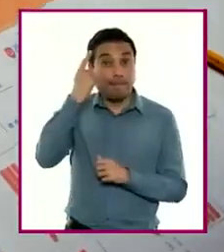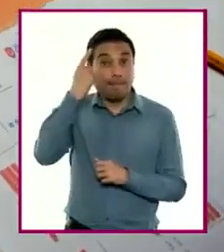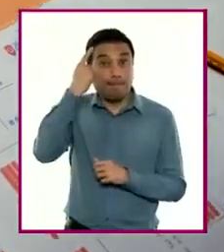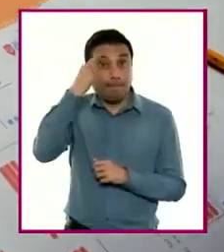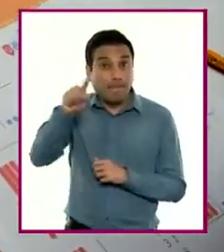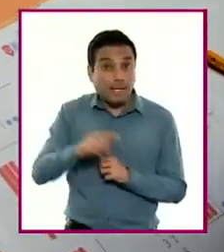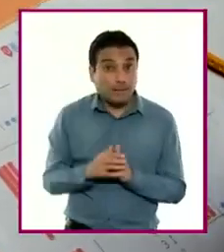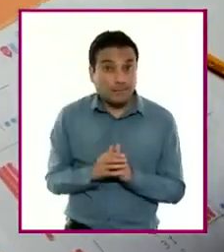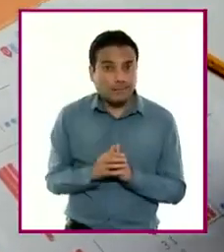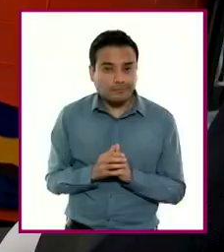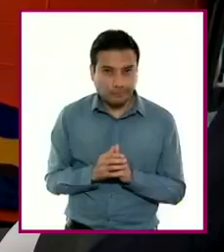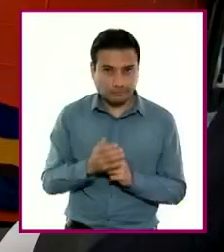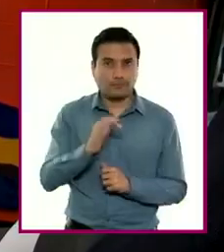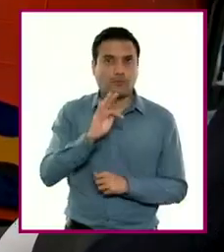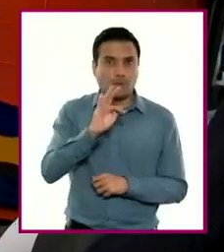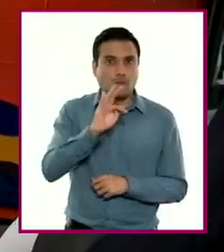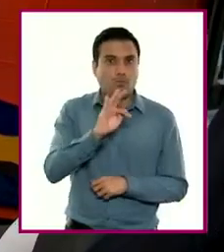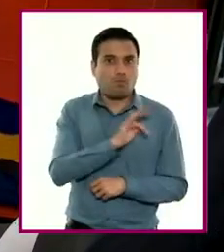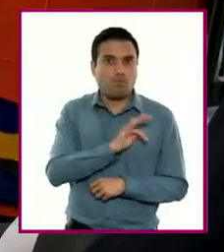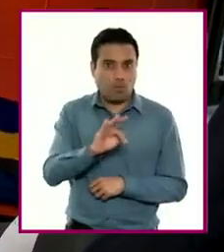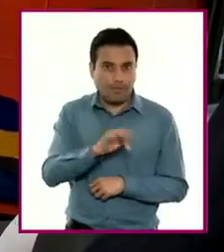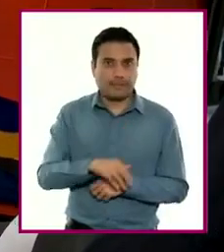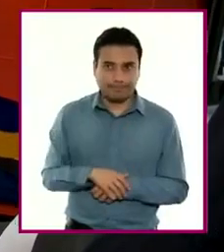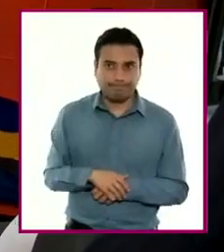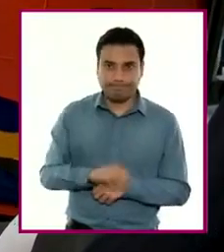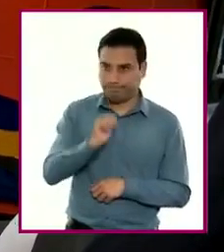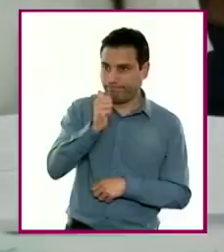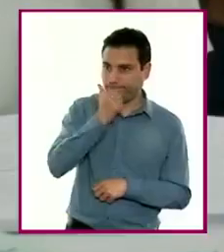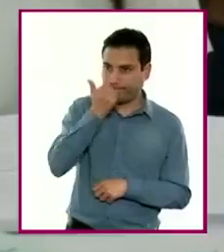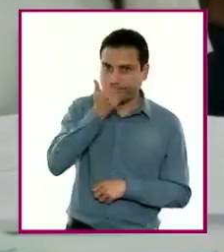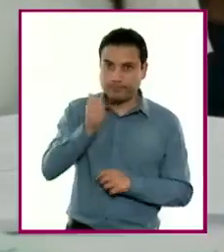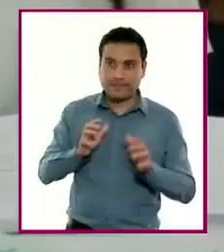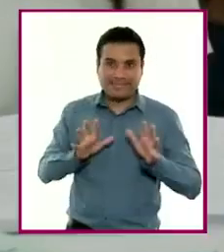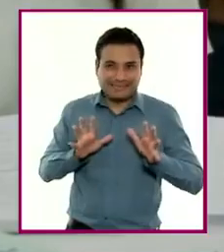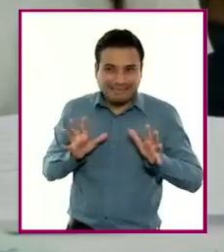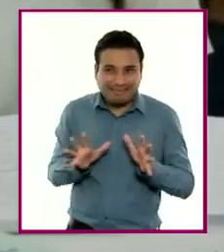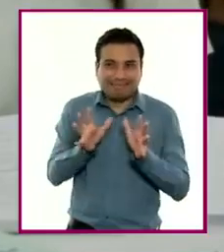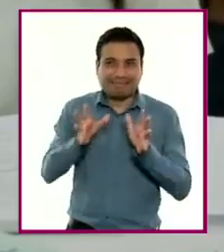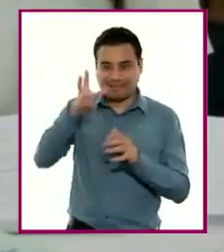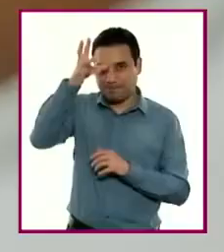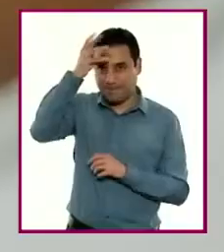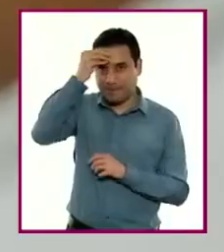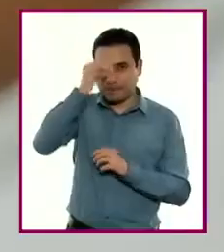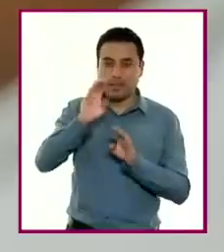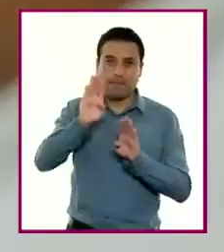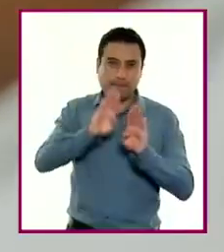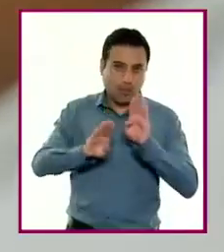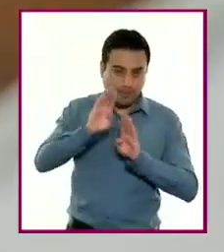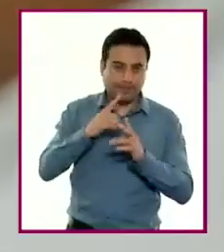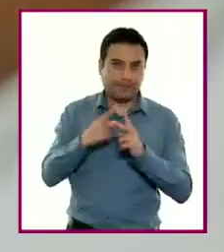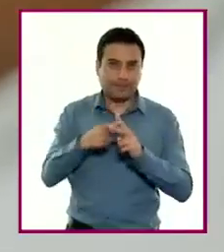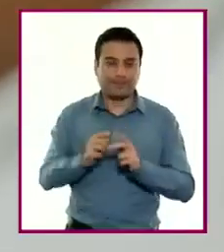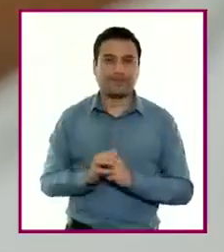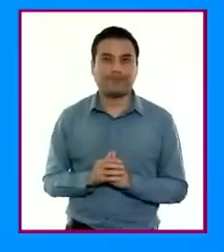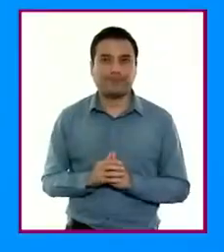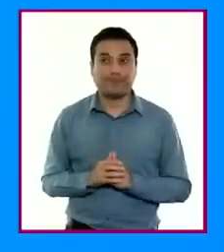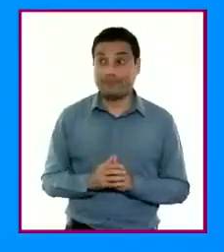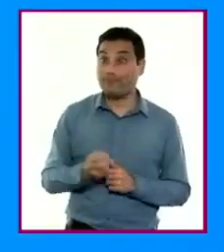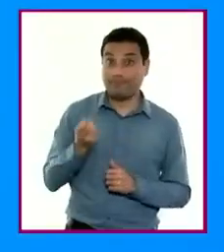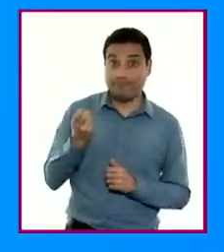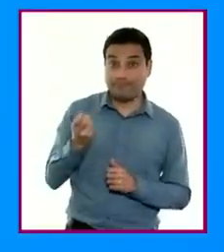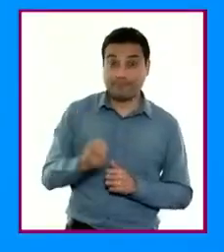y propiciar situaciones donde se potencie esta relación entre los procesos de desarrollo de aprendizaje de ambas asignaturas.